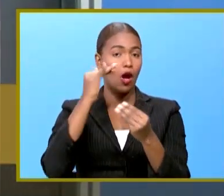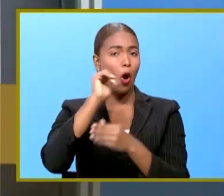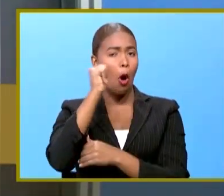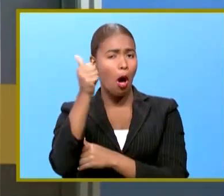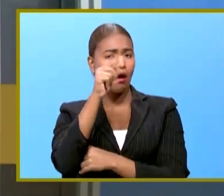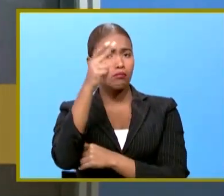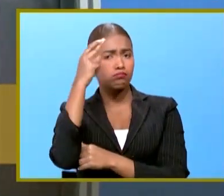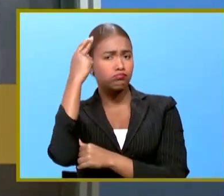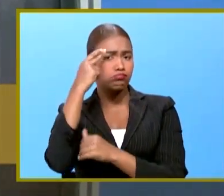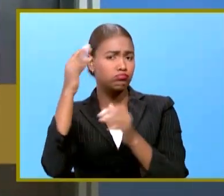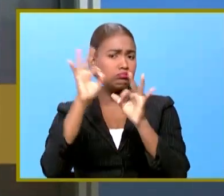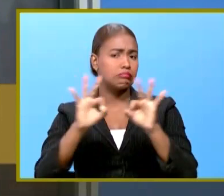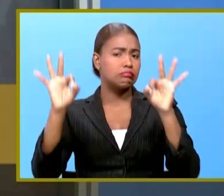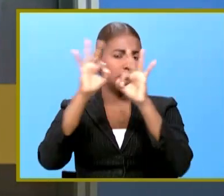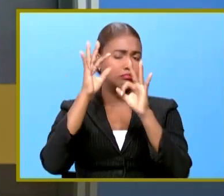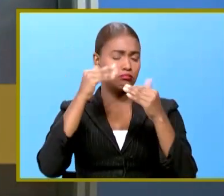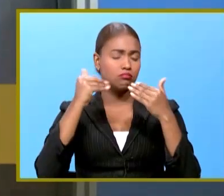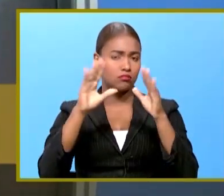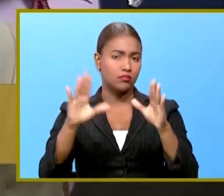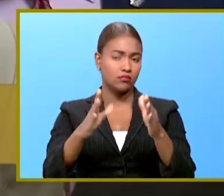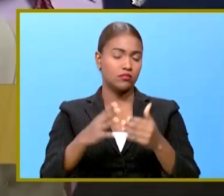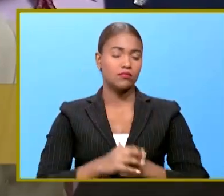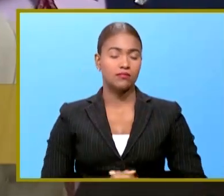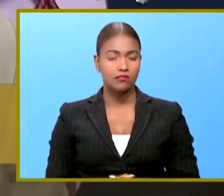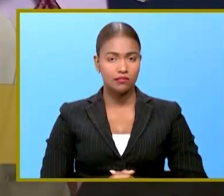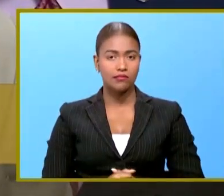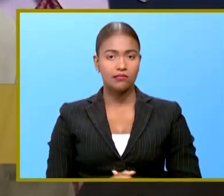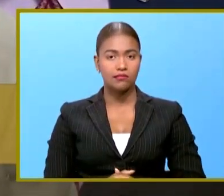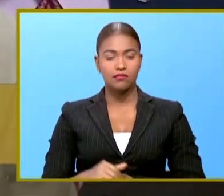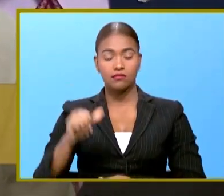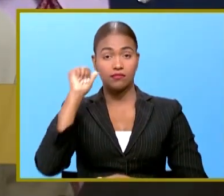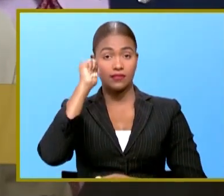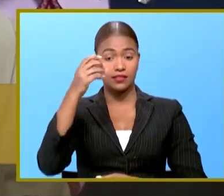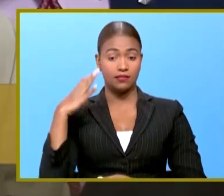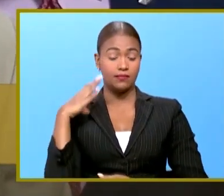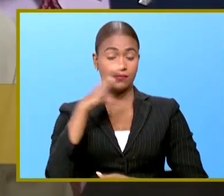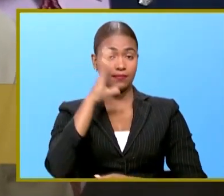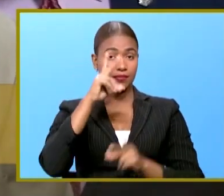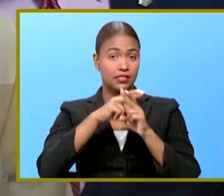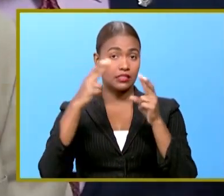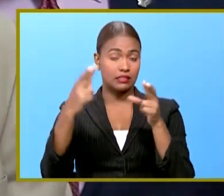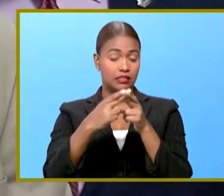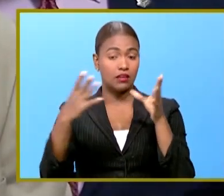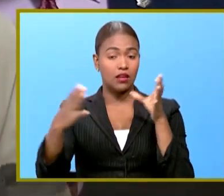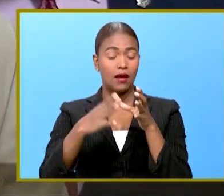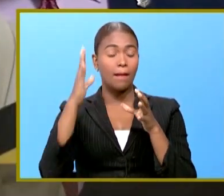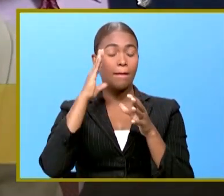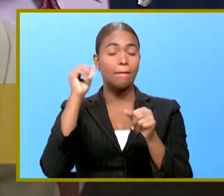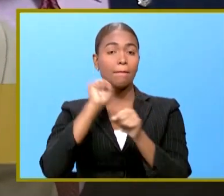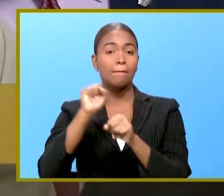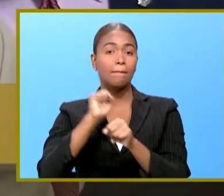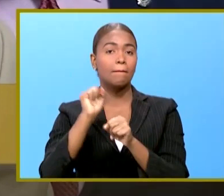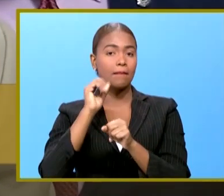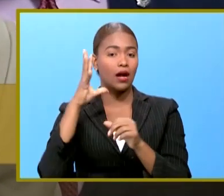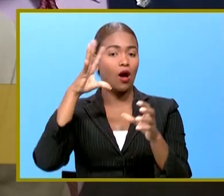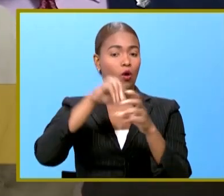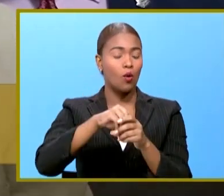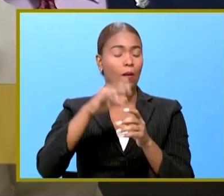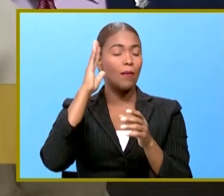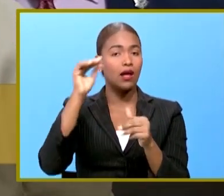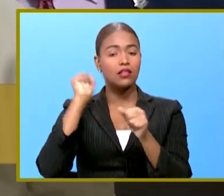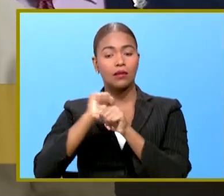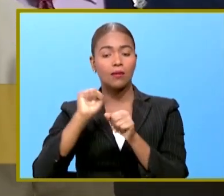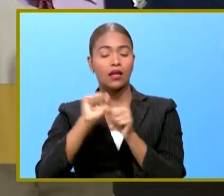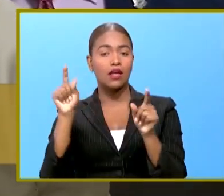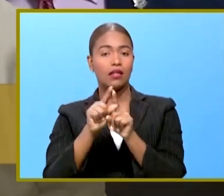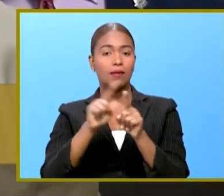otras importantes iniciativas Mañana la Cámara se reúne vamos a trabajar presupuesto complementario vamos a